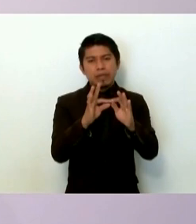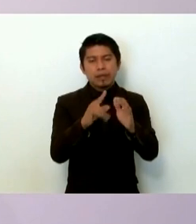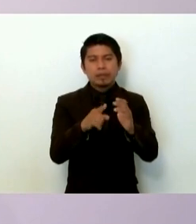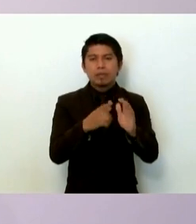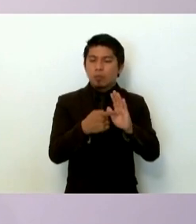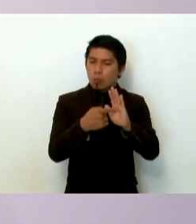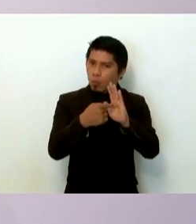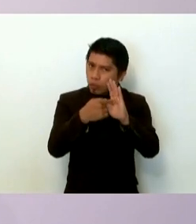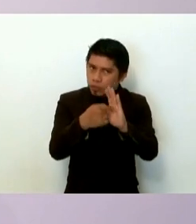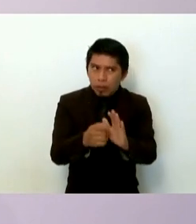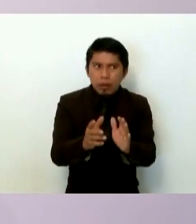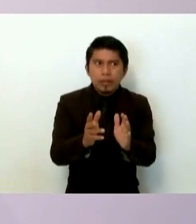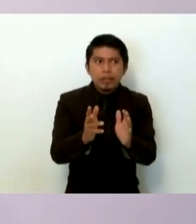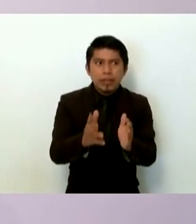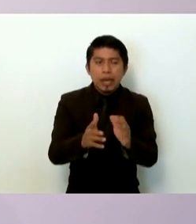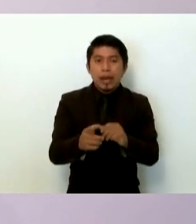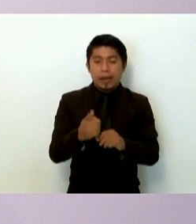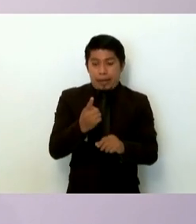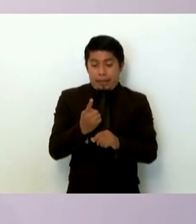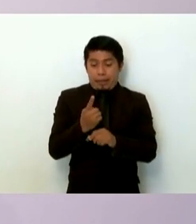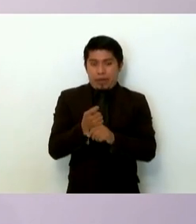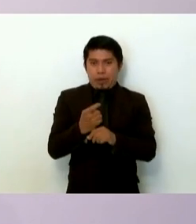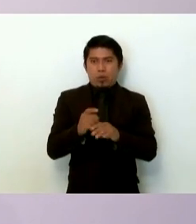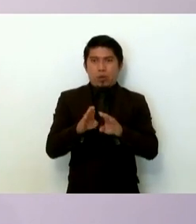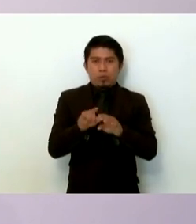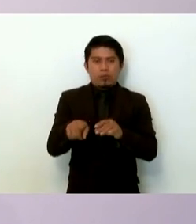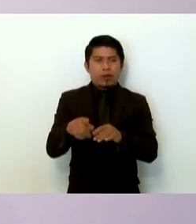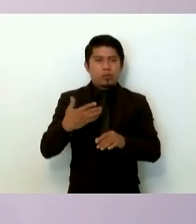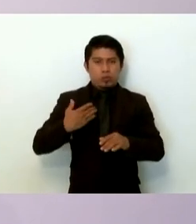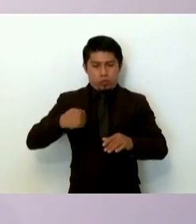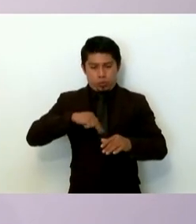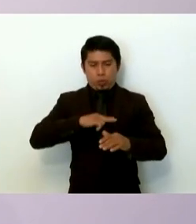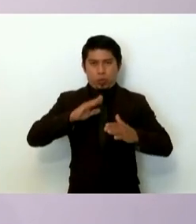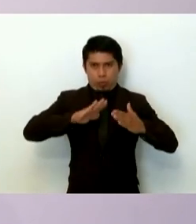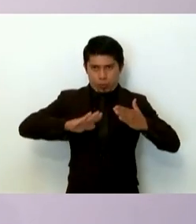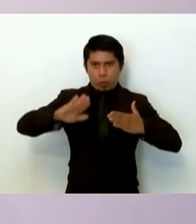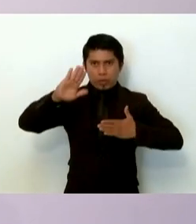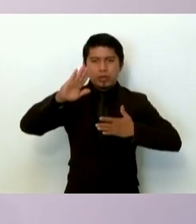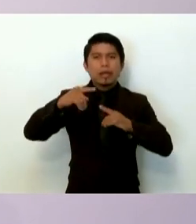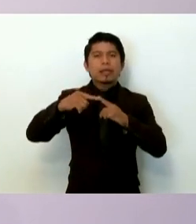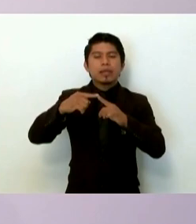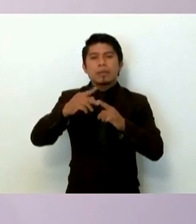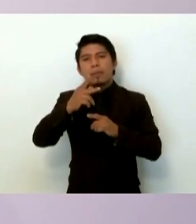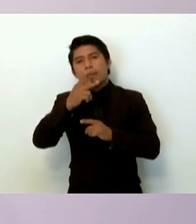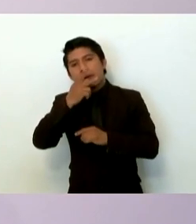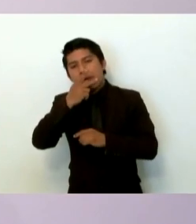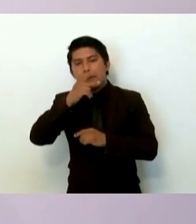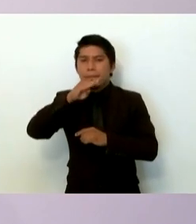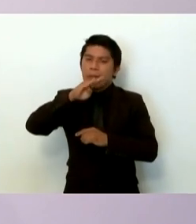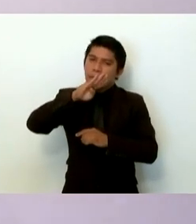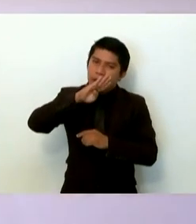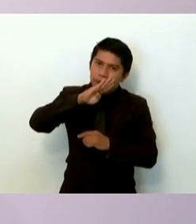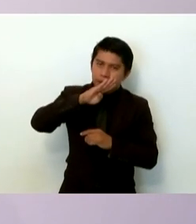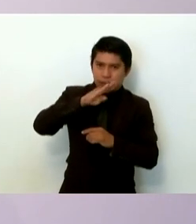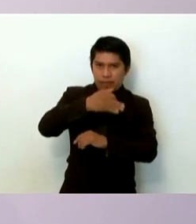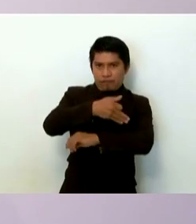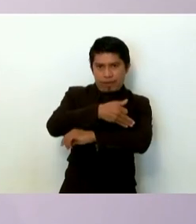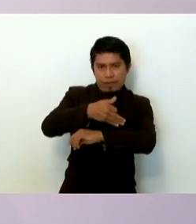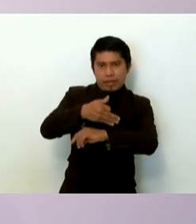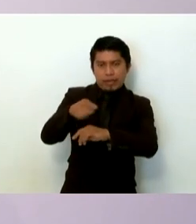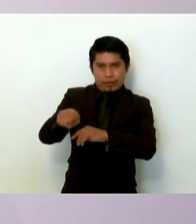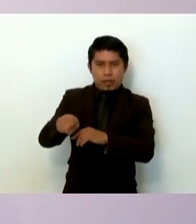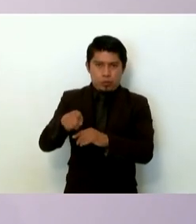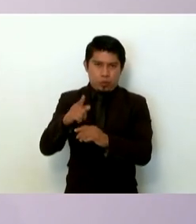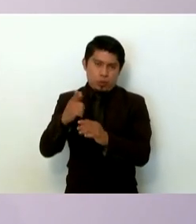se presentó ya en primera instancia, como fue nuestro compromiso, a los padres y madres de familia de los